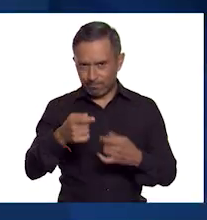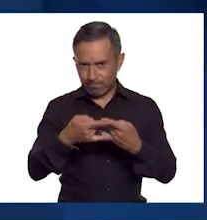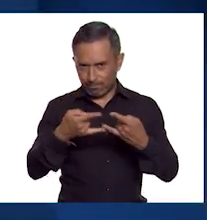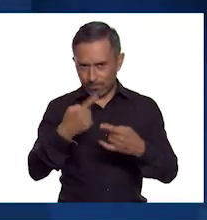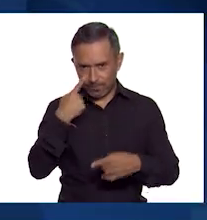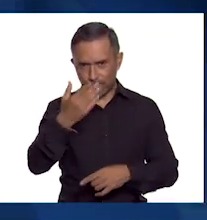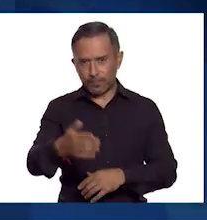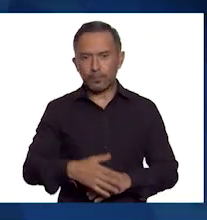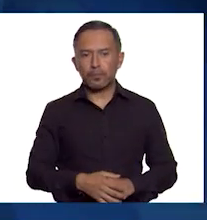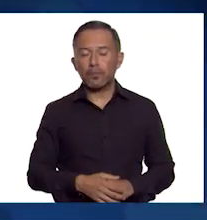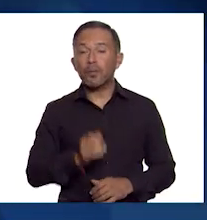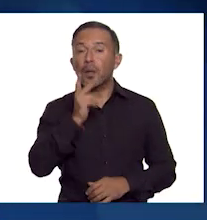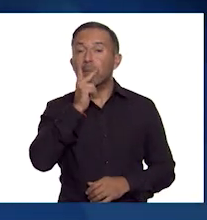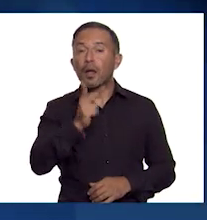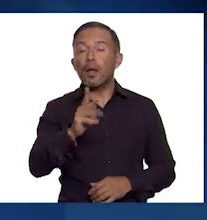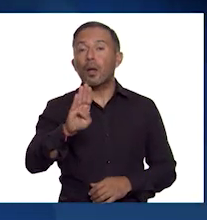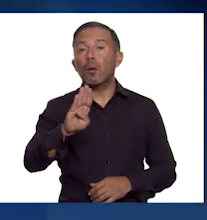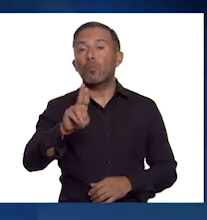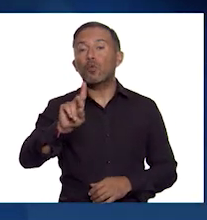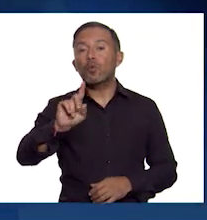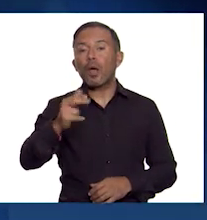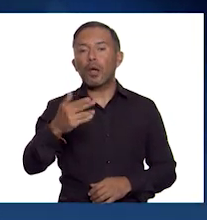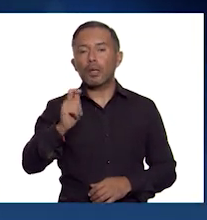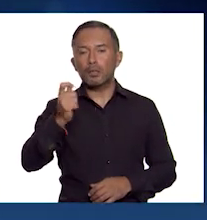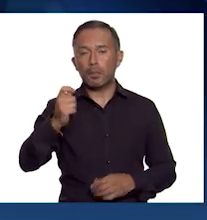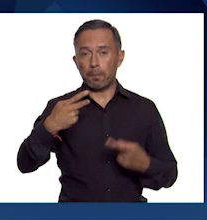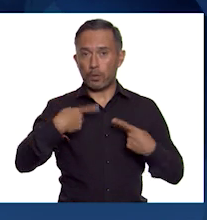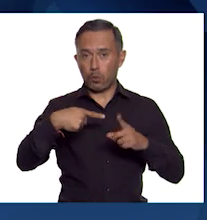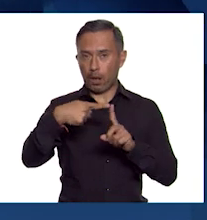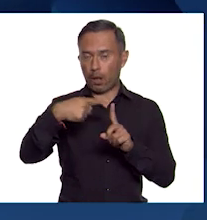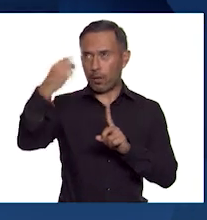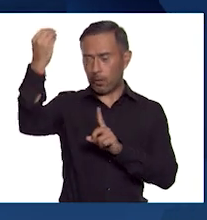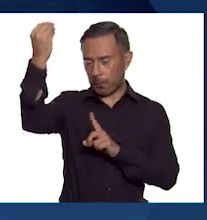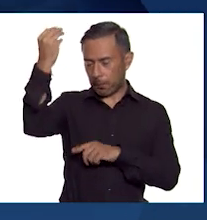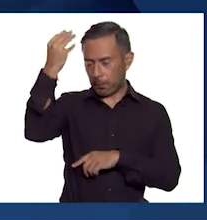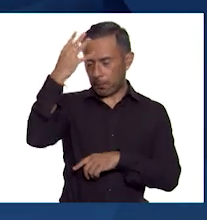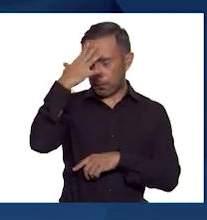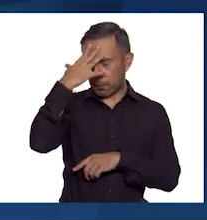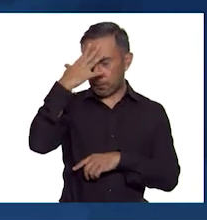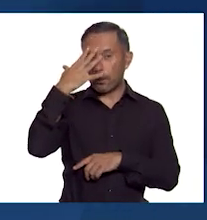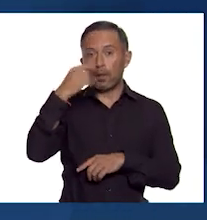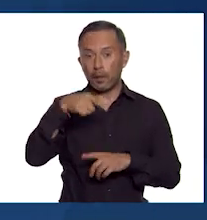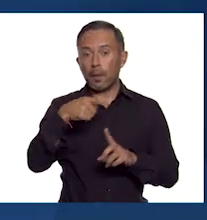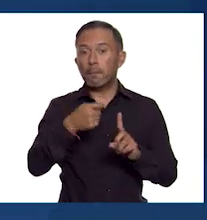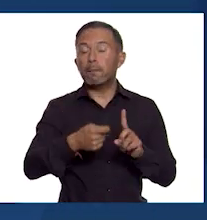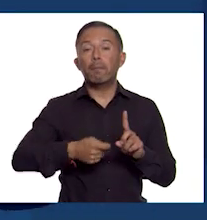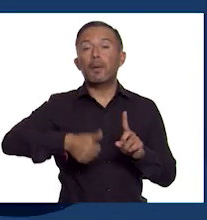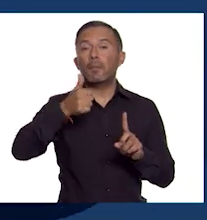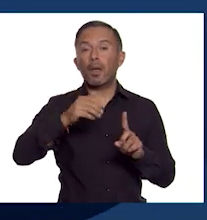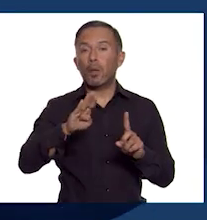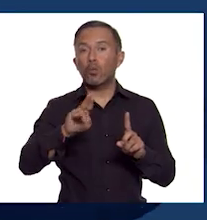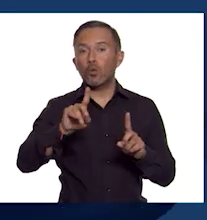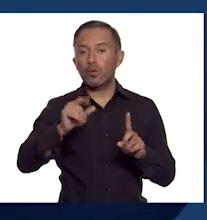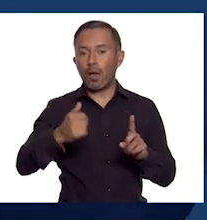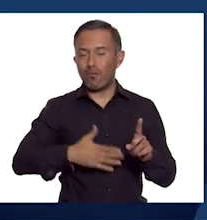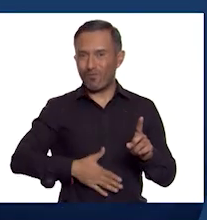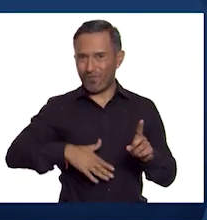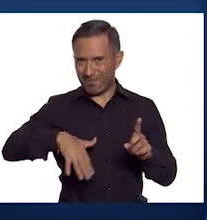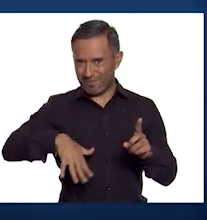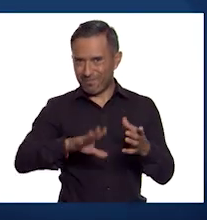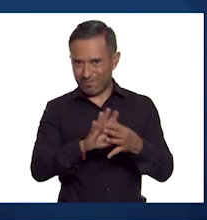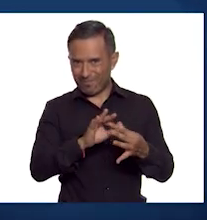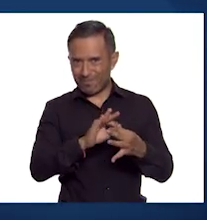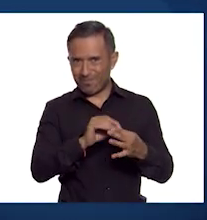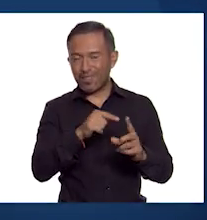El término Buda se refiere a un ser iluminado. En este sentido, el primer Buda al que hablamos en la exposición es el que